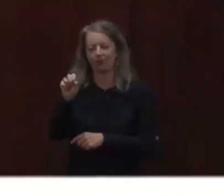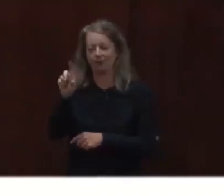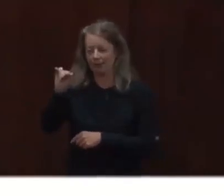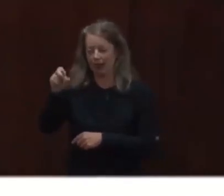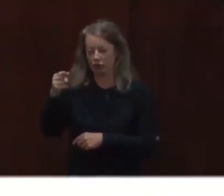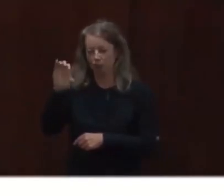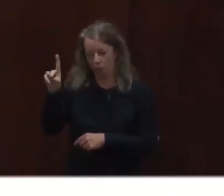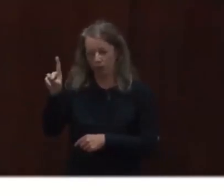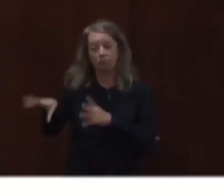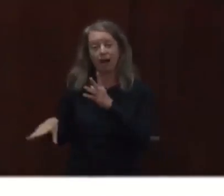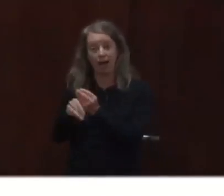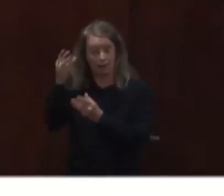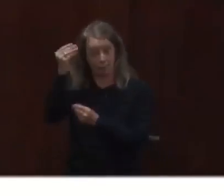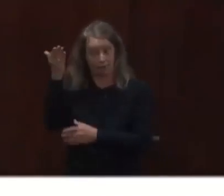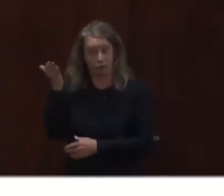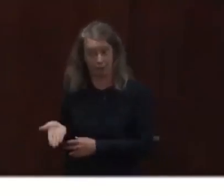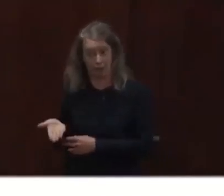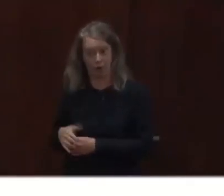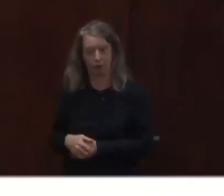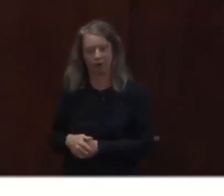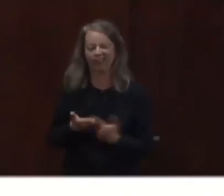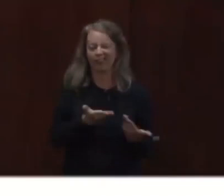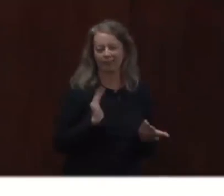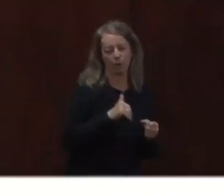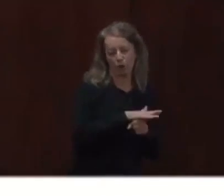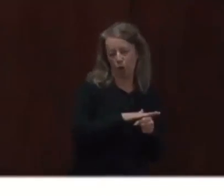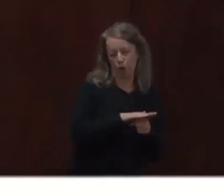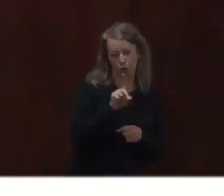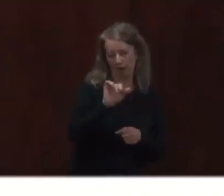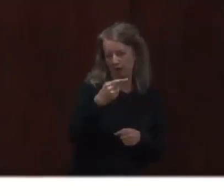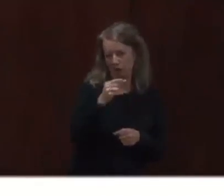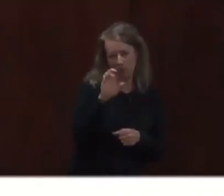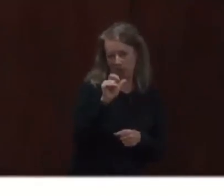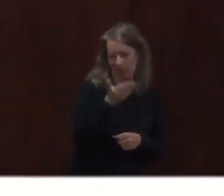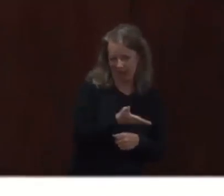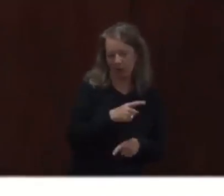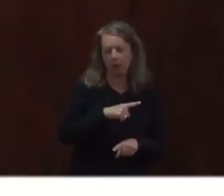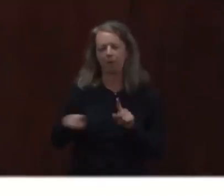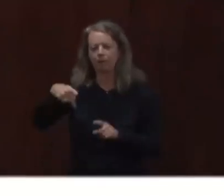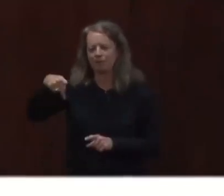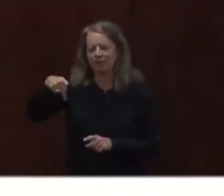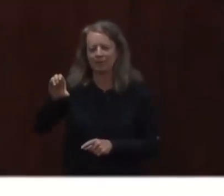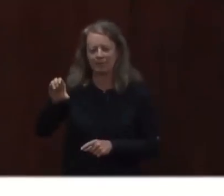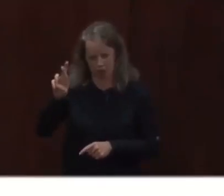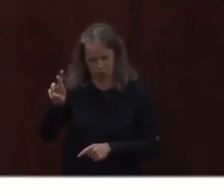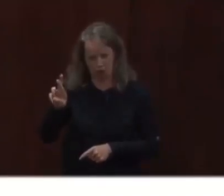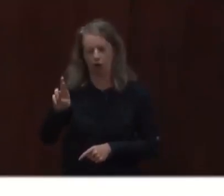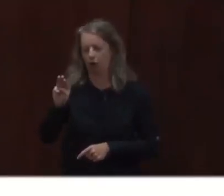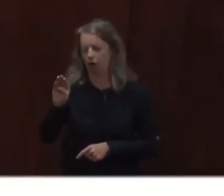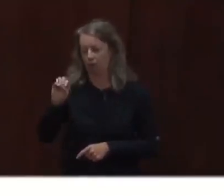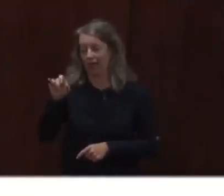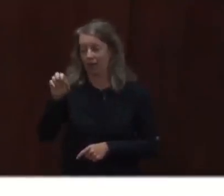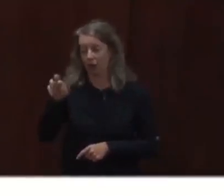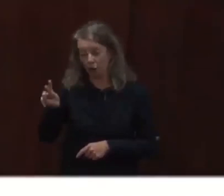También hemos experimentado 98 muertes debido al COVID. La mayoría